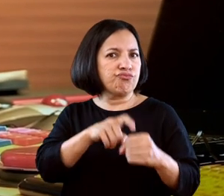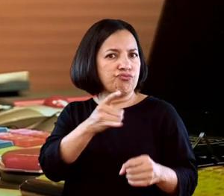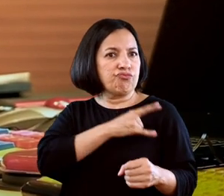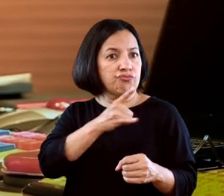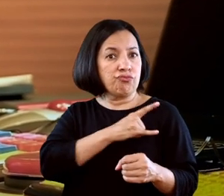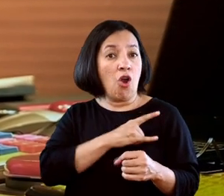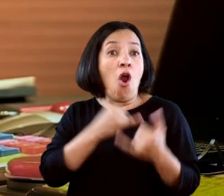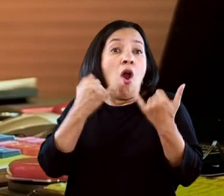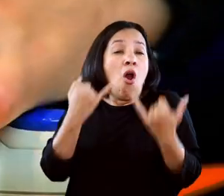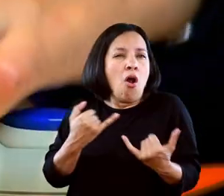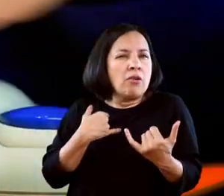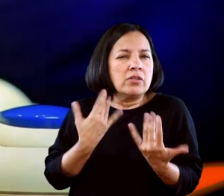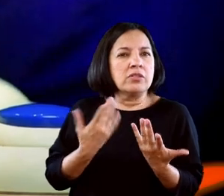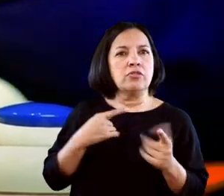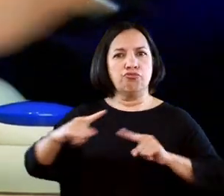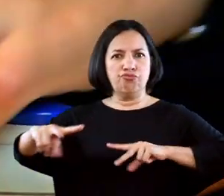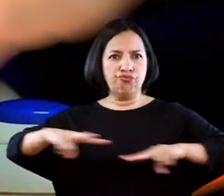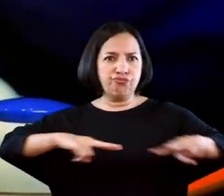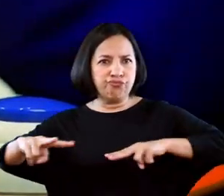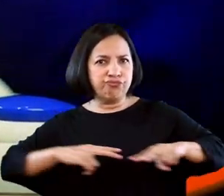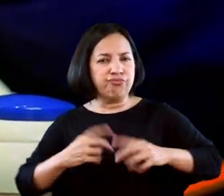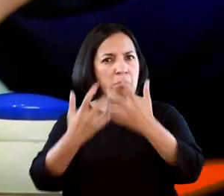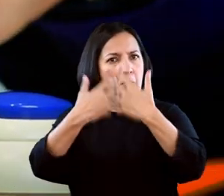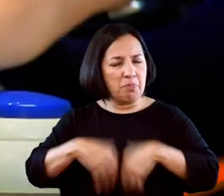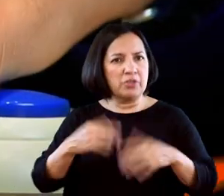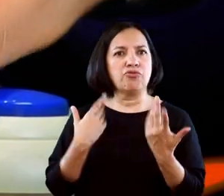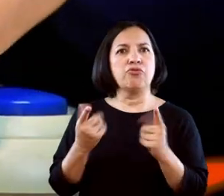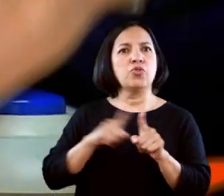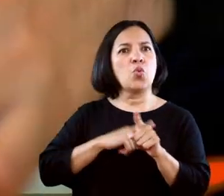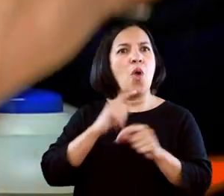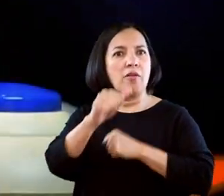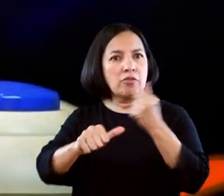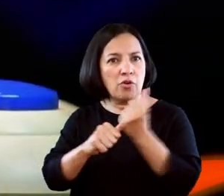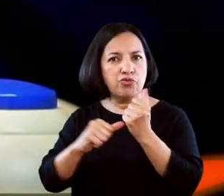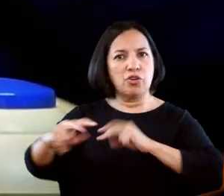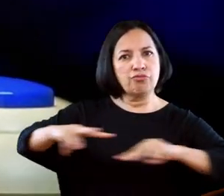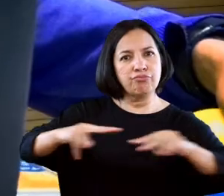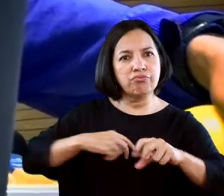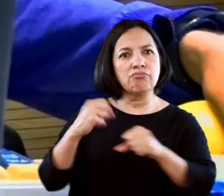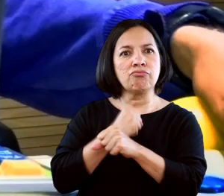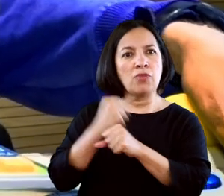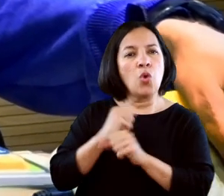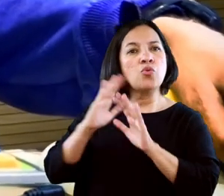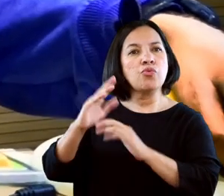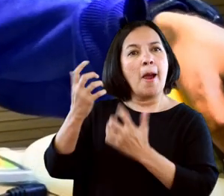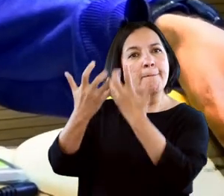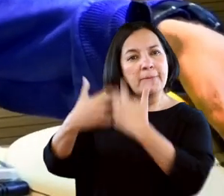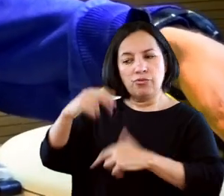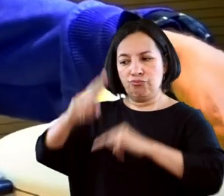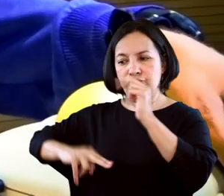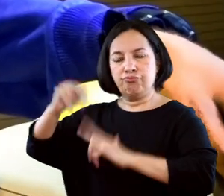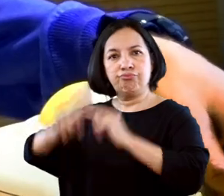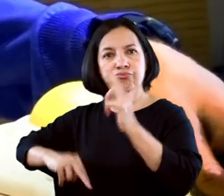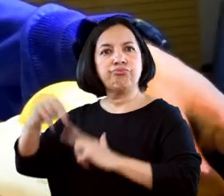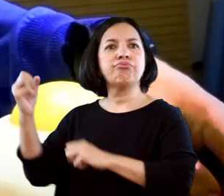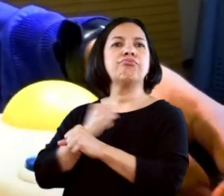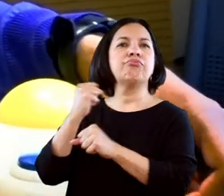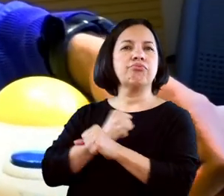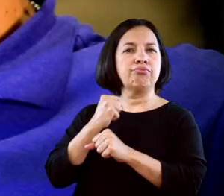ingresé a la universidad. Hoy por hoy soy administrador de empresas, trabajo como auxiliar administrativo en una constructora.